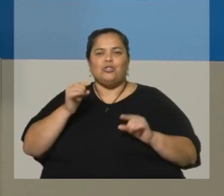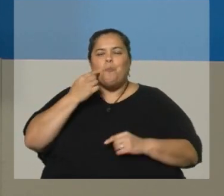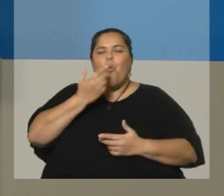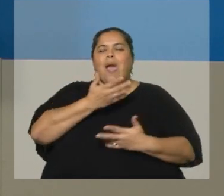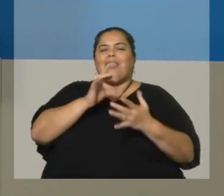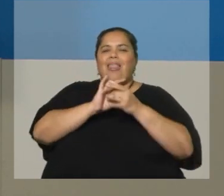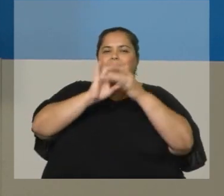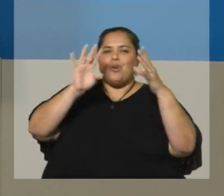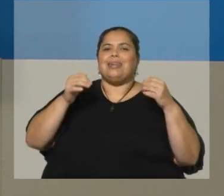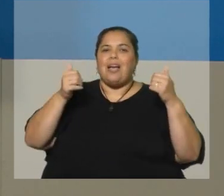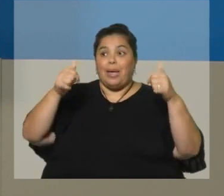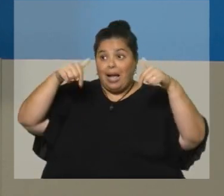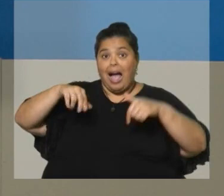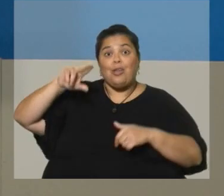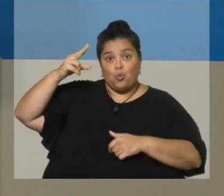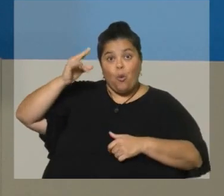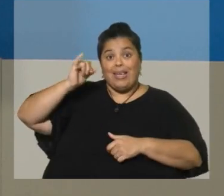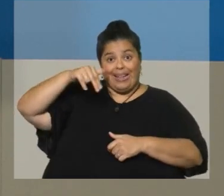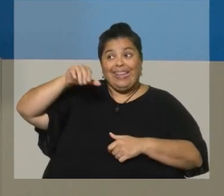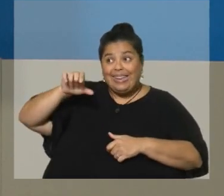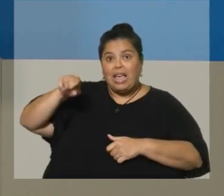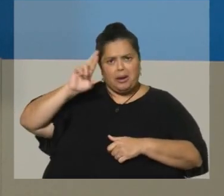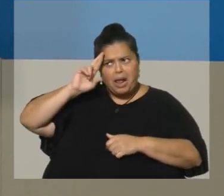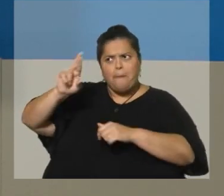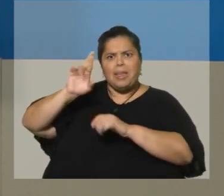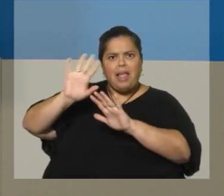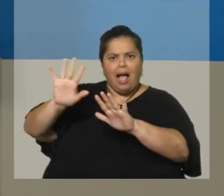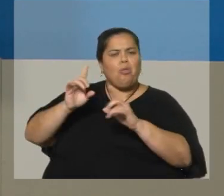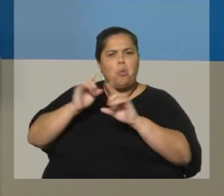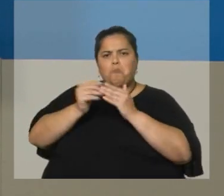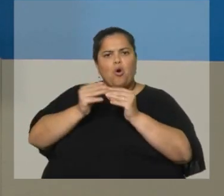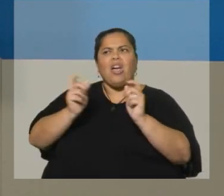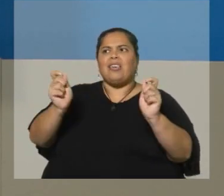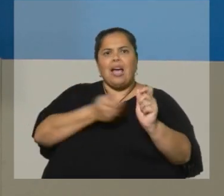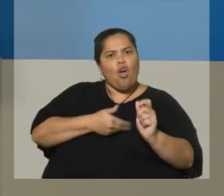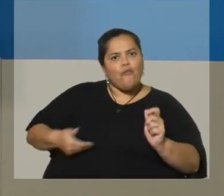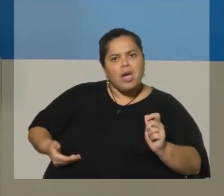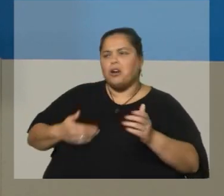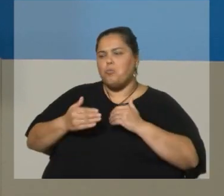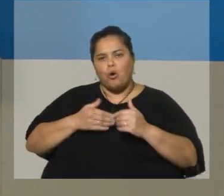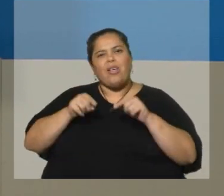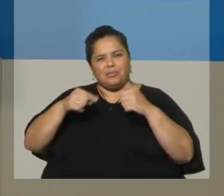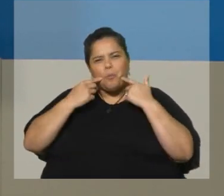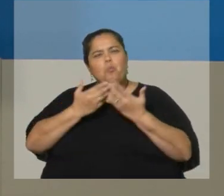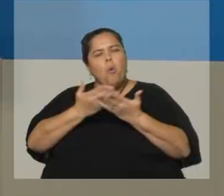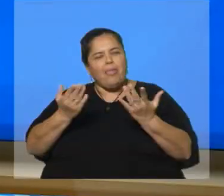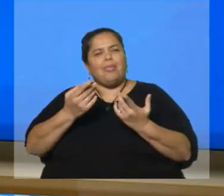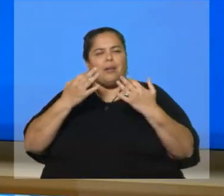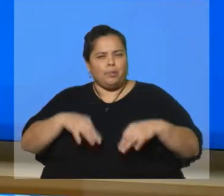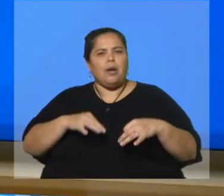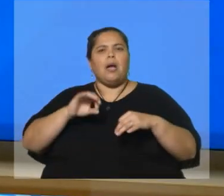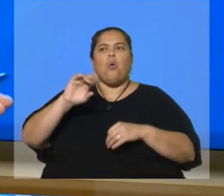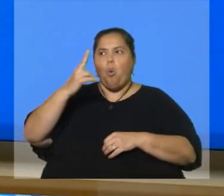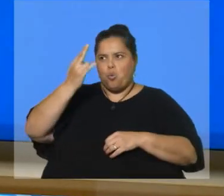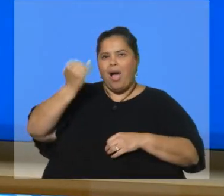Uruguay el INE es respetado más allá de los gobiernos, y creo que eso es muy positivo, y muestra que en Uruguay hay una democracia Sí, veo en Argentina, por ejemplo,